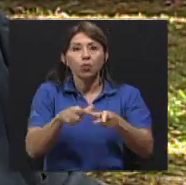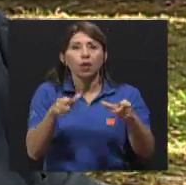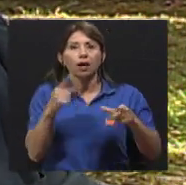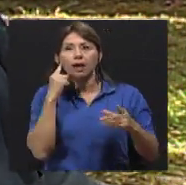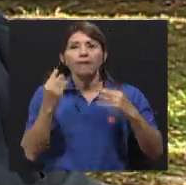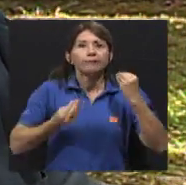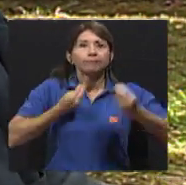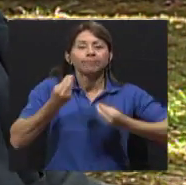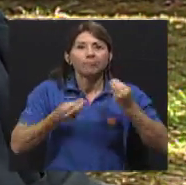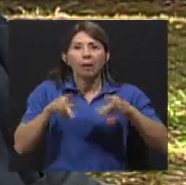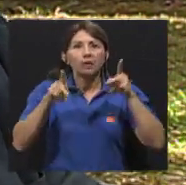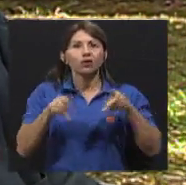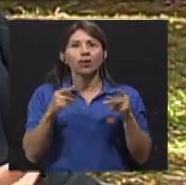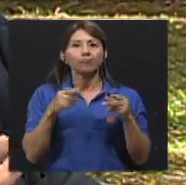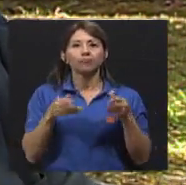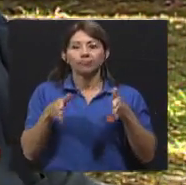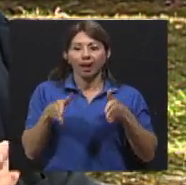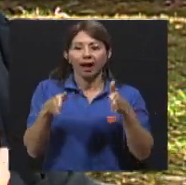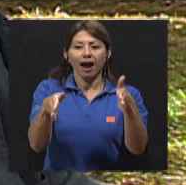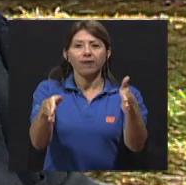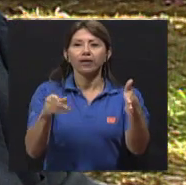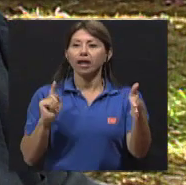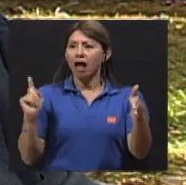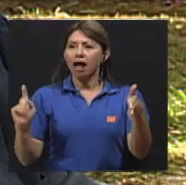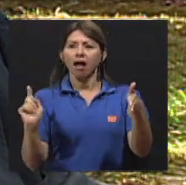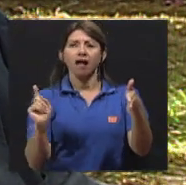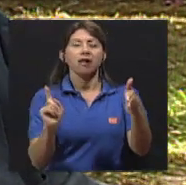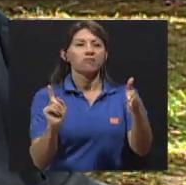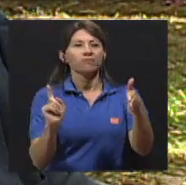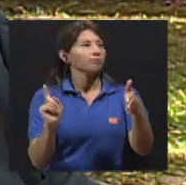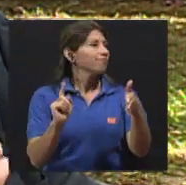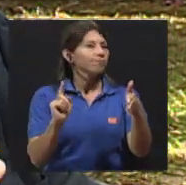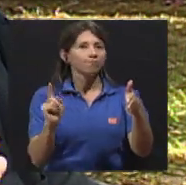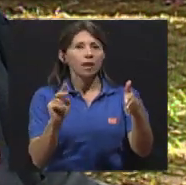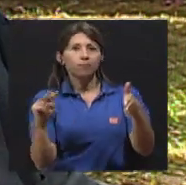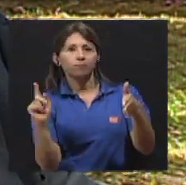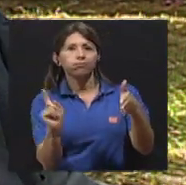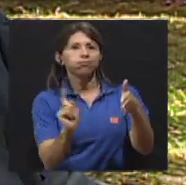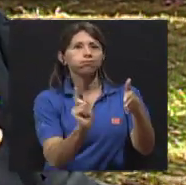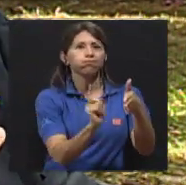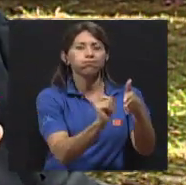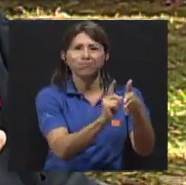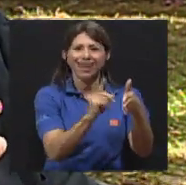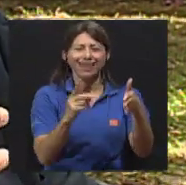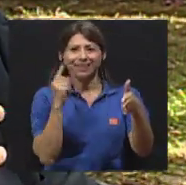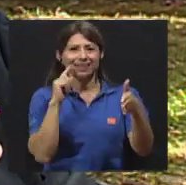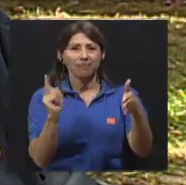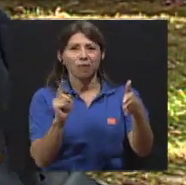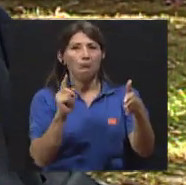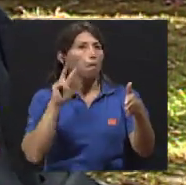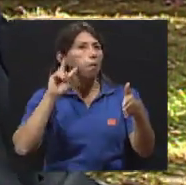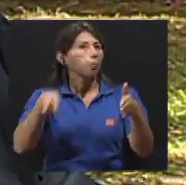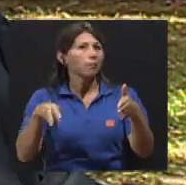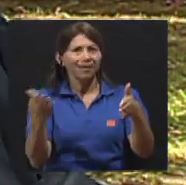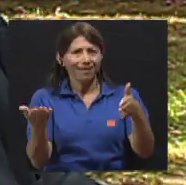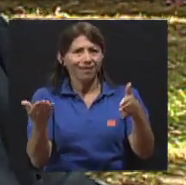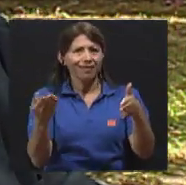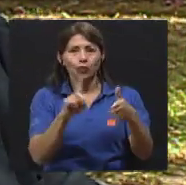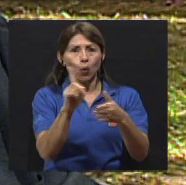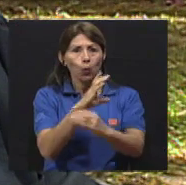Entonces, eso los lleva, y lo he visto en carretera todos los días, lleva a los peatones a tomar con prisa la carretera, a cruzar